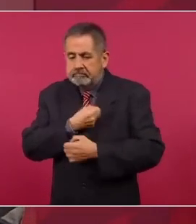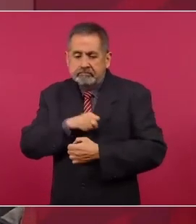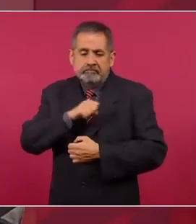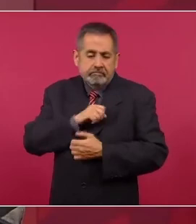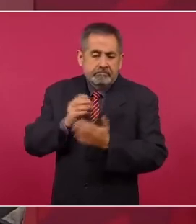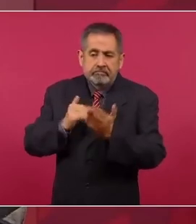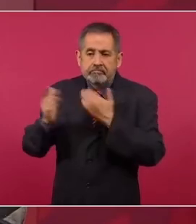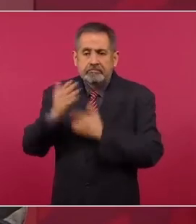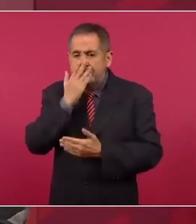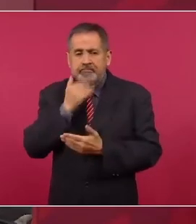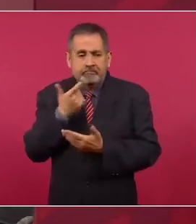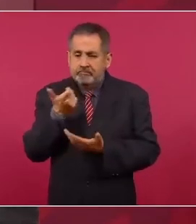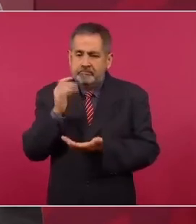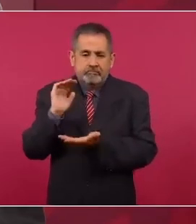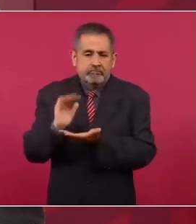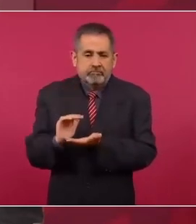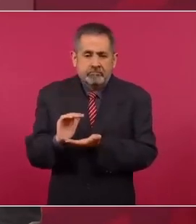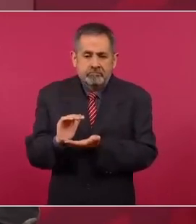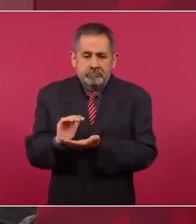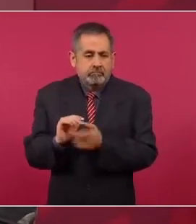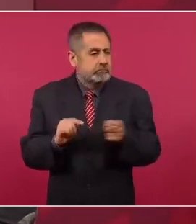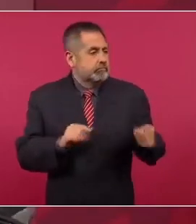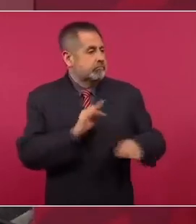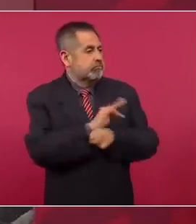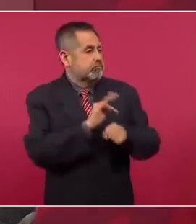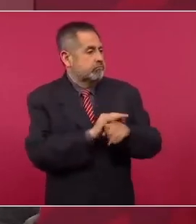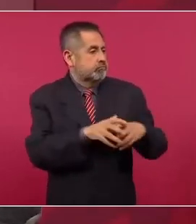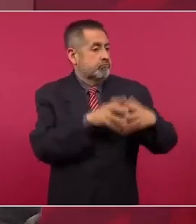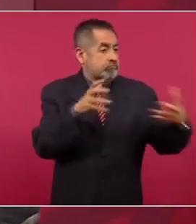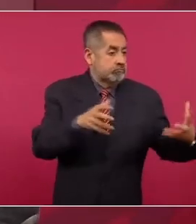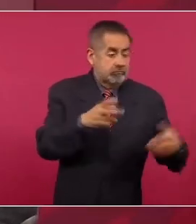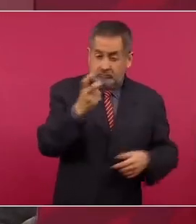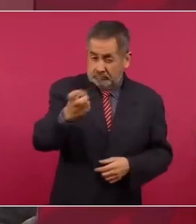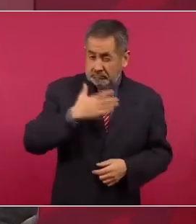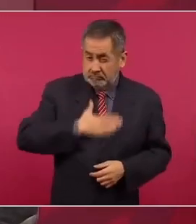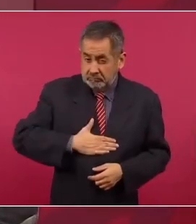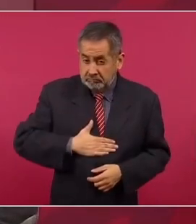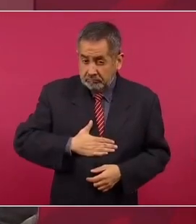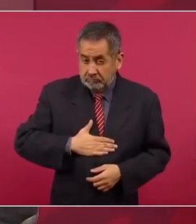país en beneficio de una minoría? ¿Eso es justicia?